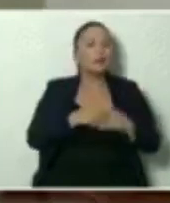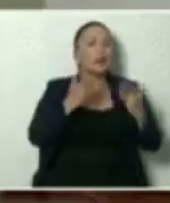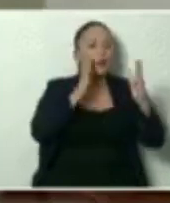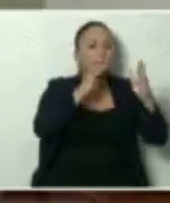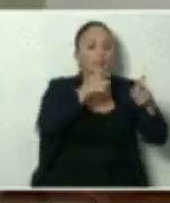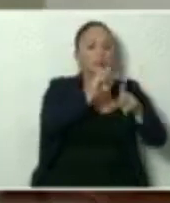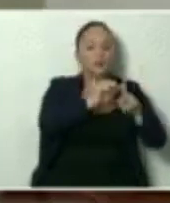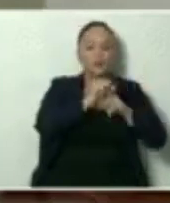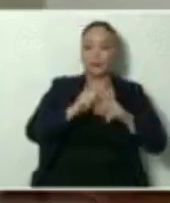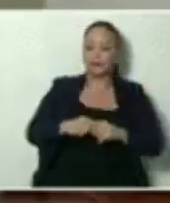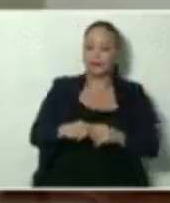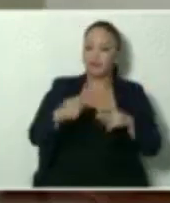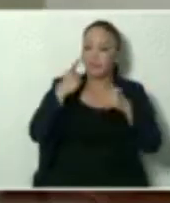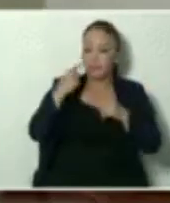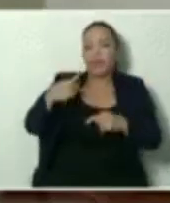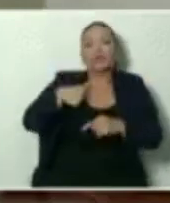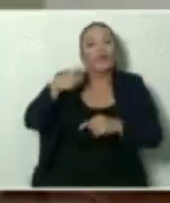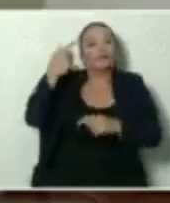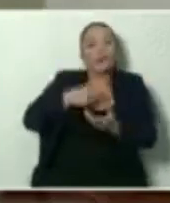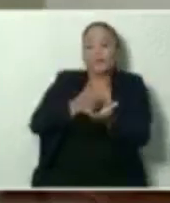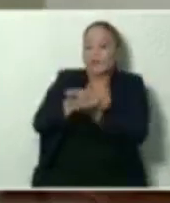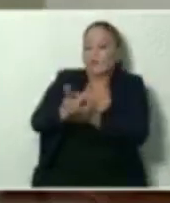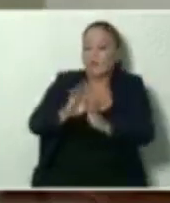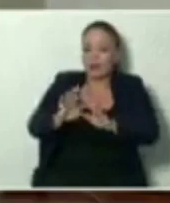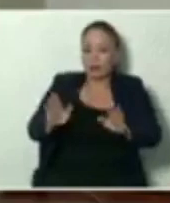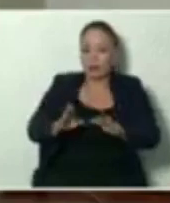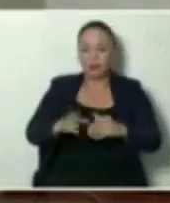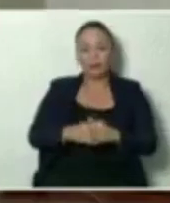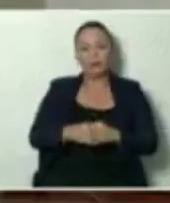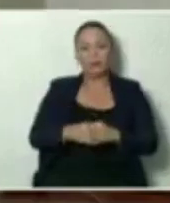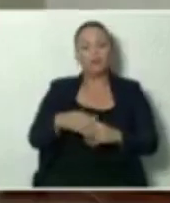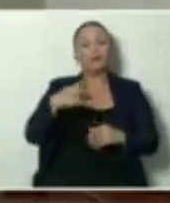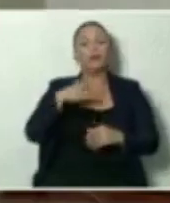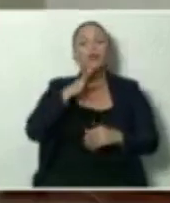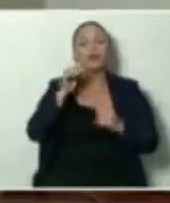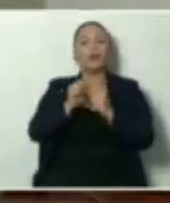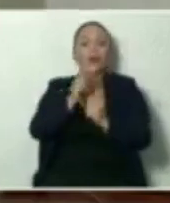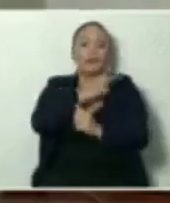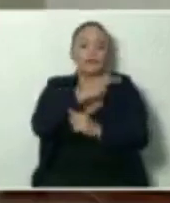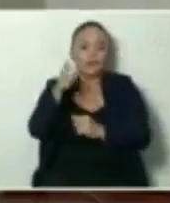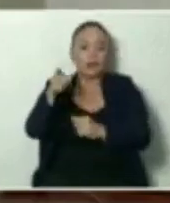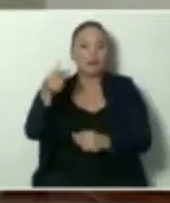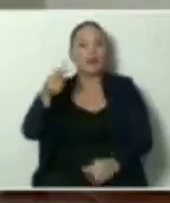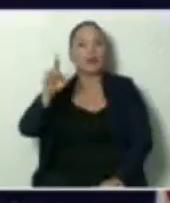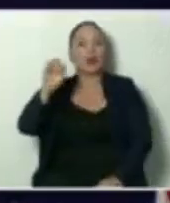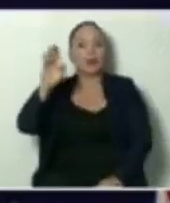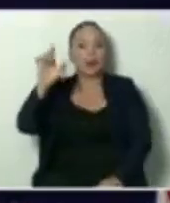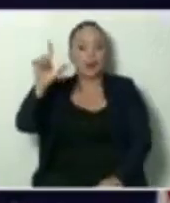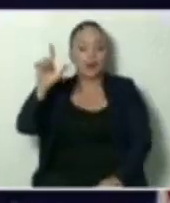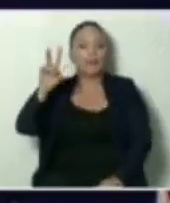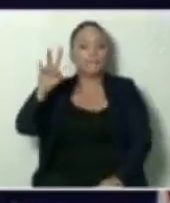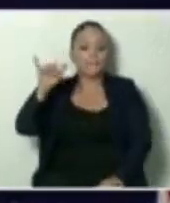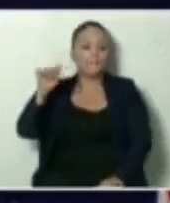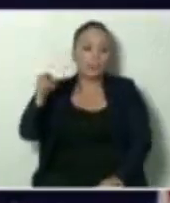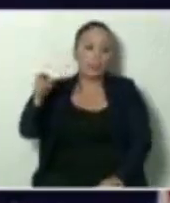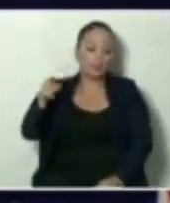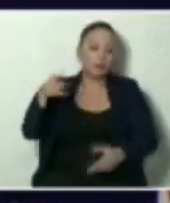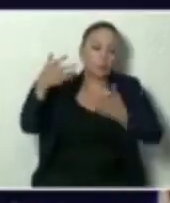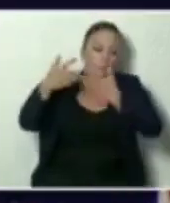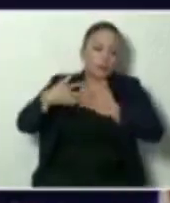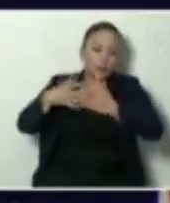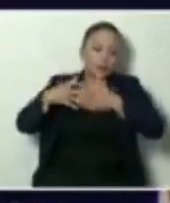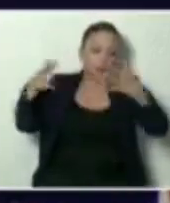Vea, yo soy muy franco, yo hablé con el jefe máximo de Global Vía en el mundo, es una empresa transnacional,